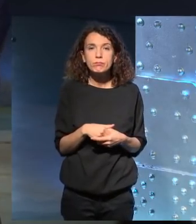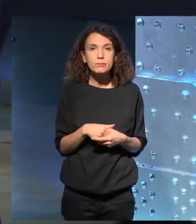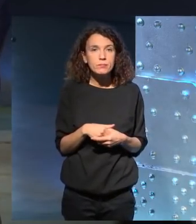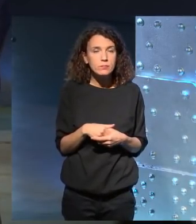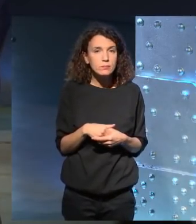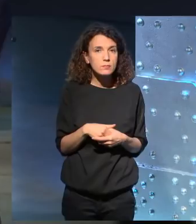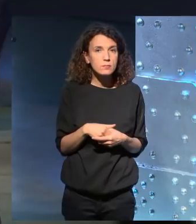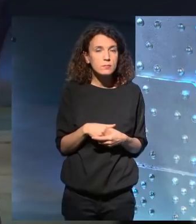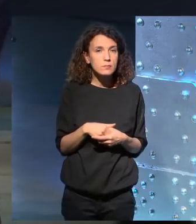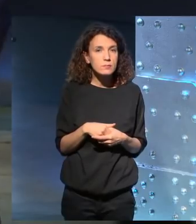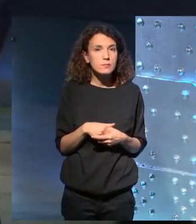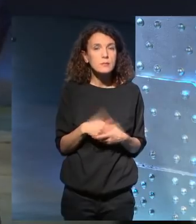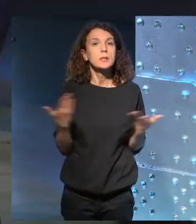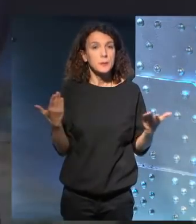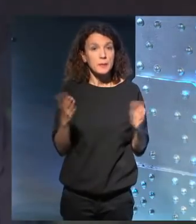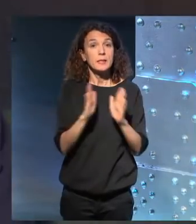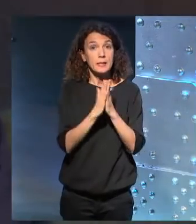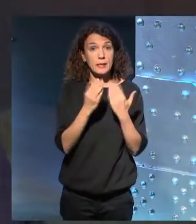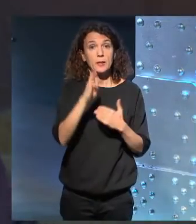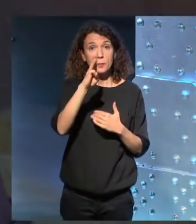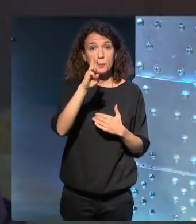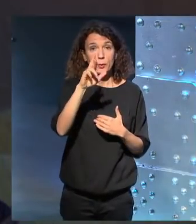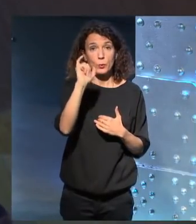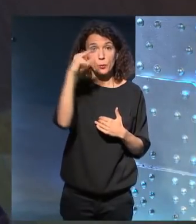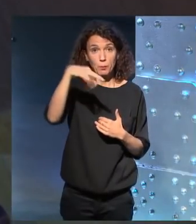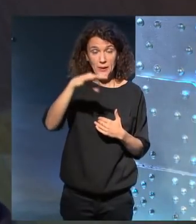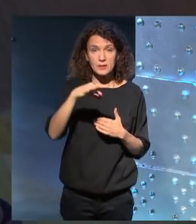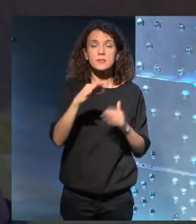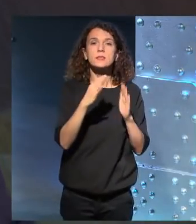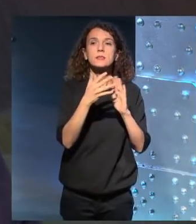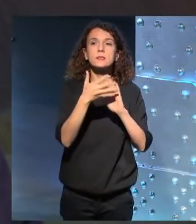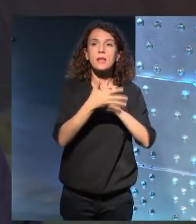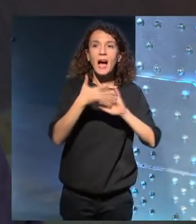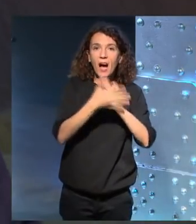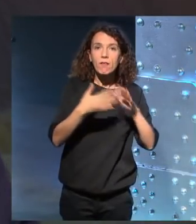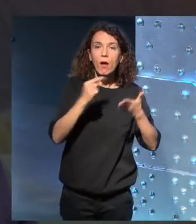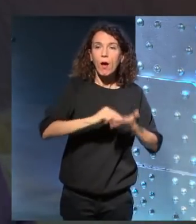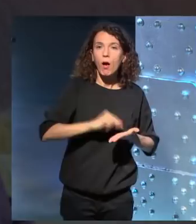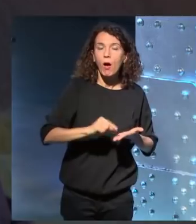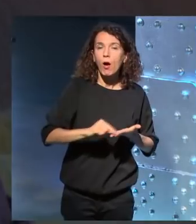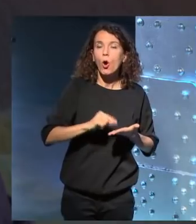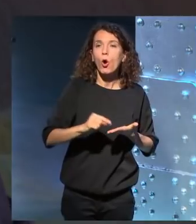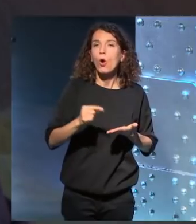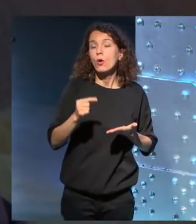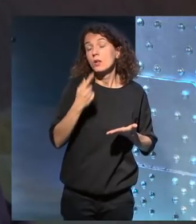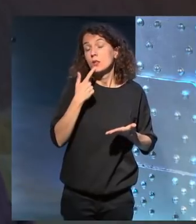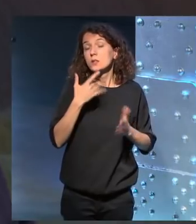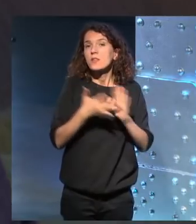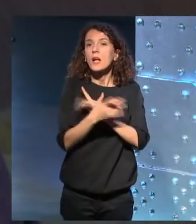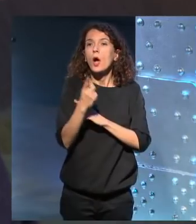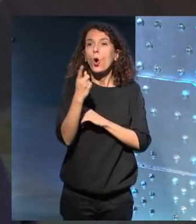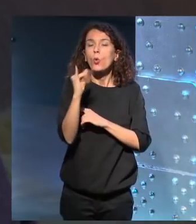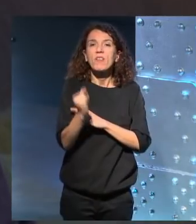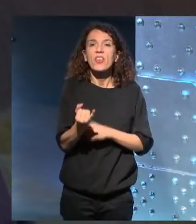Y el, ahí en Prince, hay, hablas de cosas que solo se manifiestan una vez, dicho de,